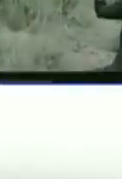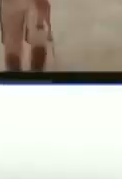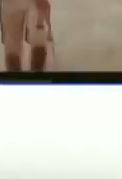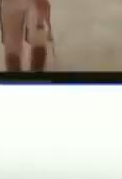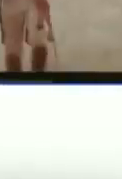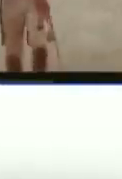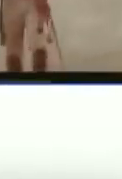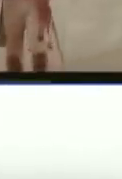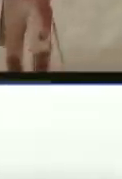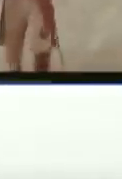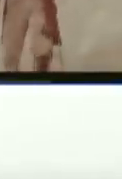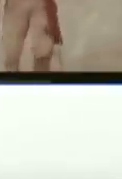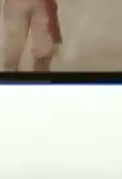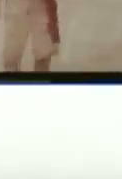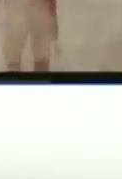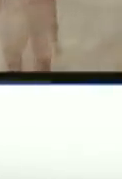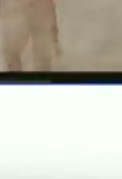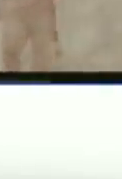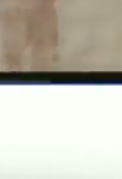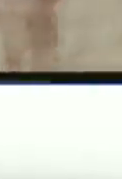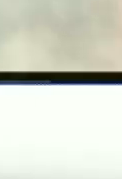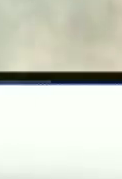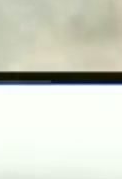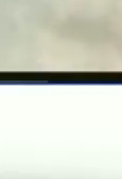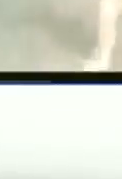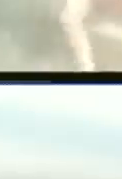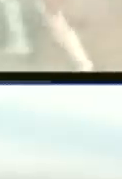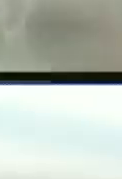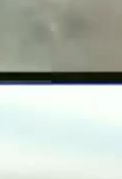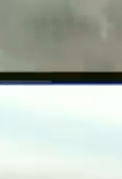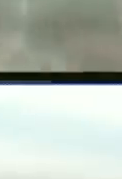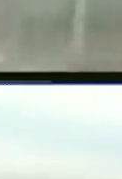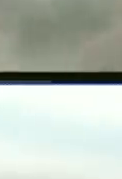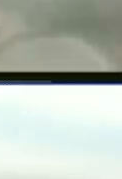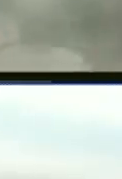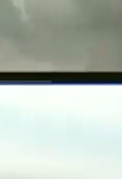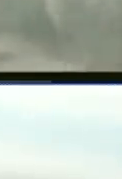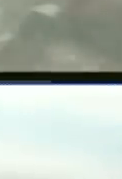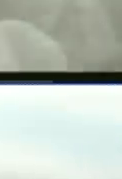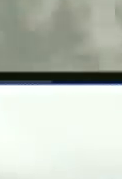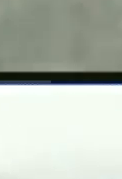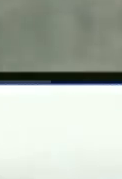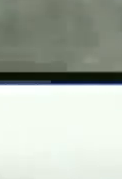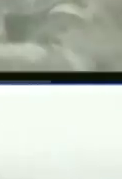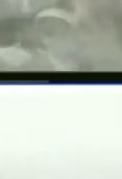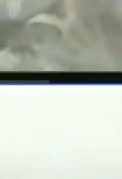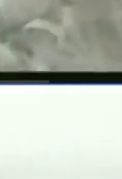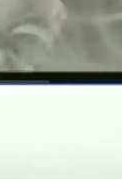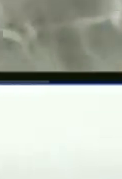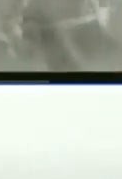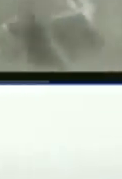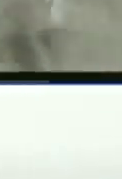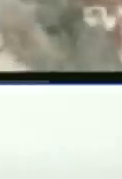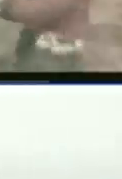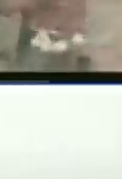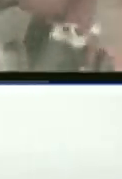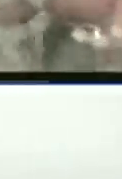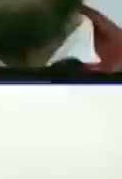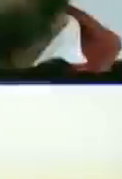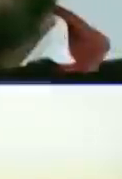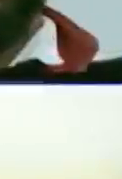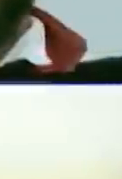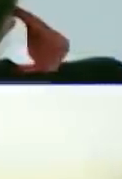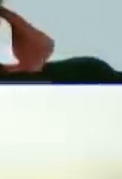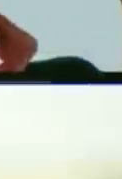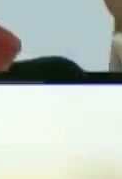fuerte porque además es comprometerse con la historia es comprometerse con nuestros antepasados